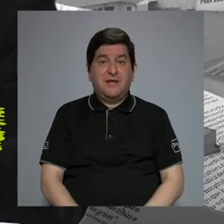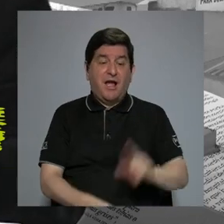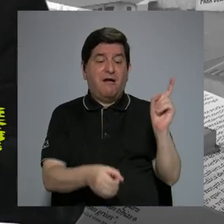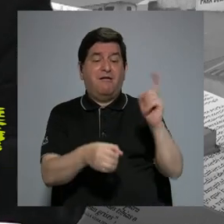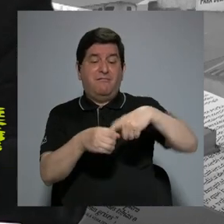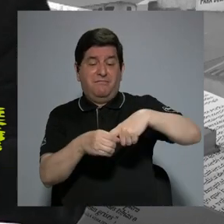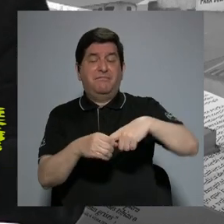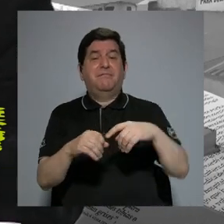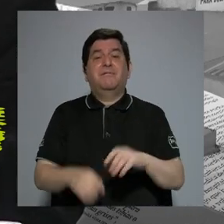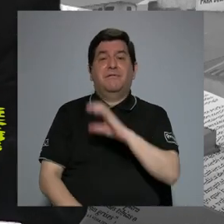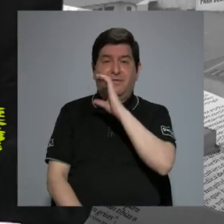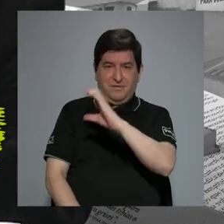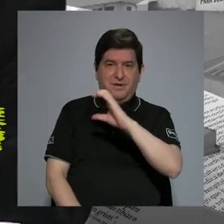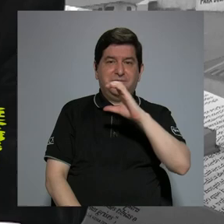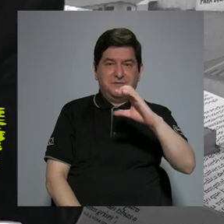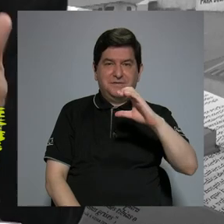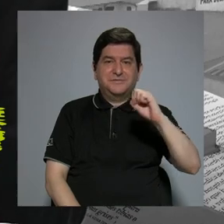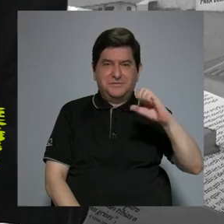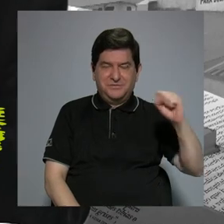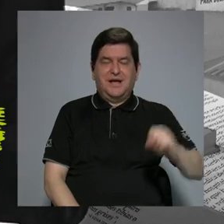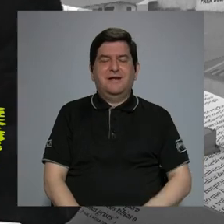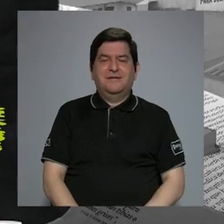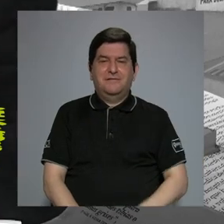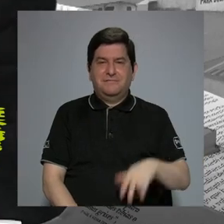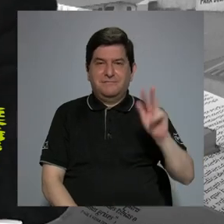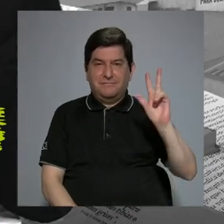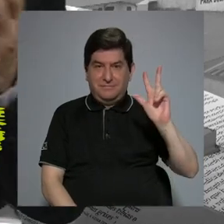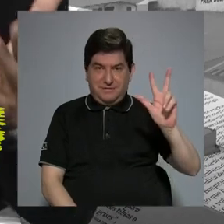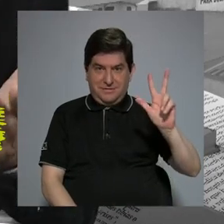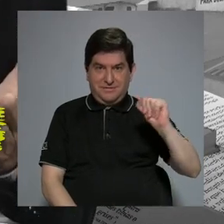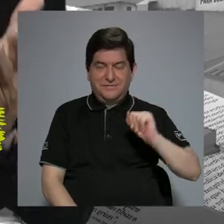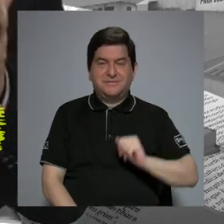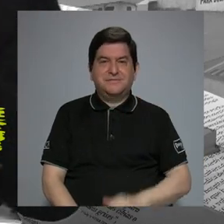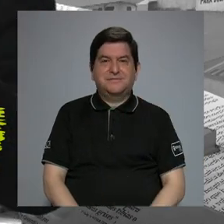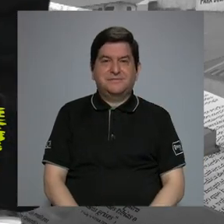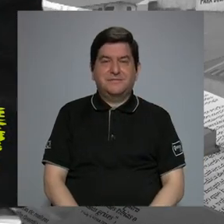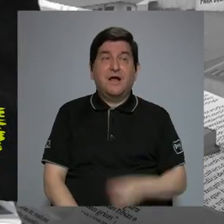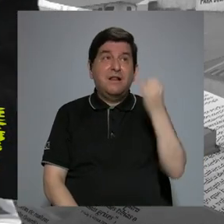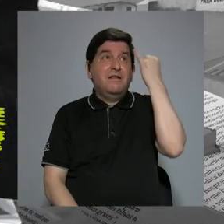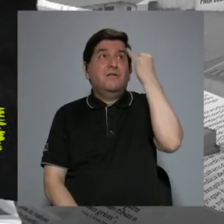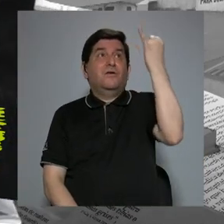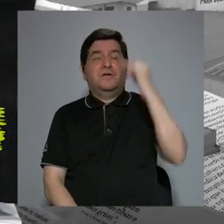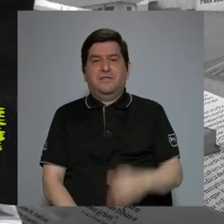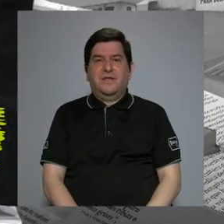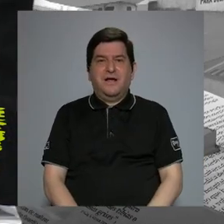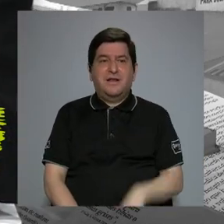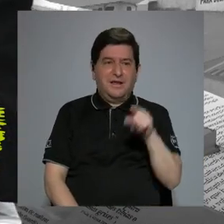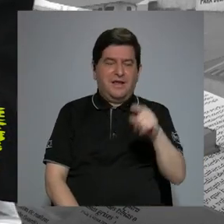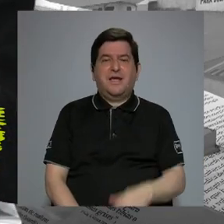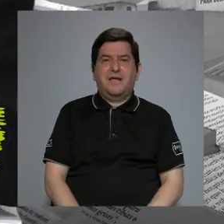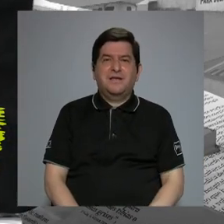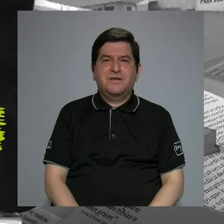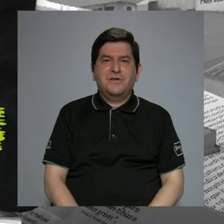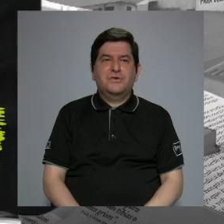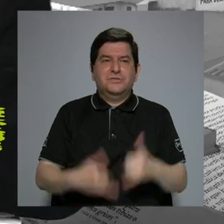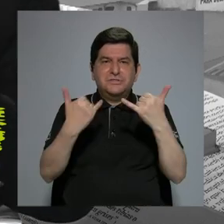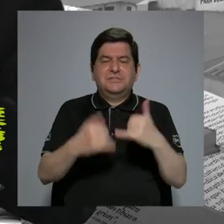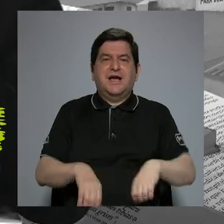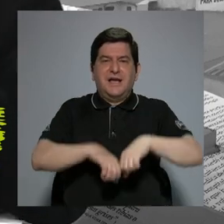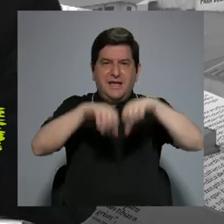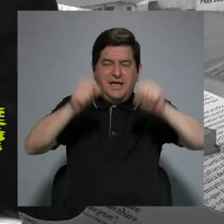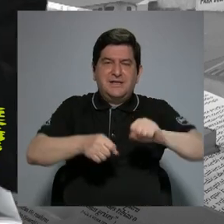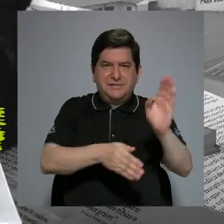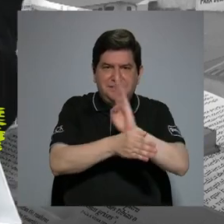inscritos en la caja del seguro social. Número tres, ideal que estuvieran bancarizados, que es muy importante,